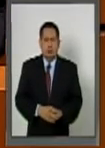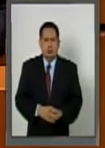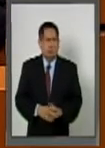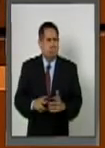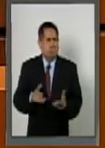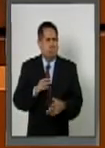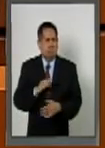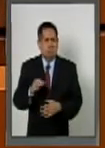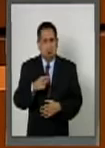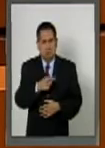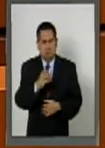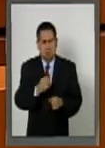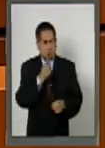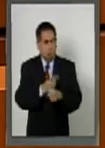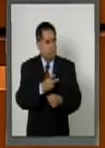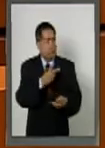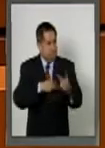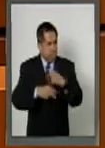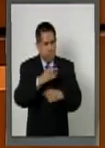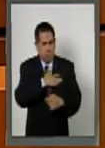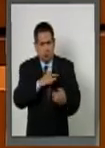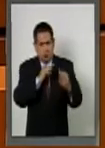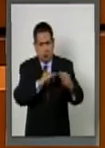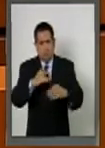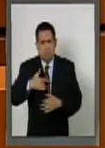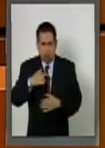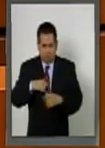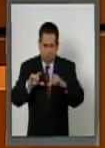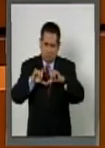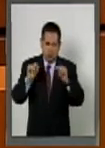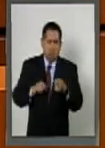Tendrá la oportunidad de venir a la tribuna, yo tengo la cédula.